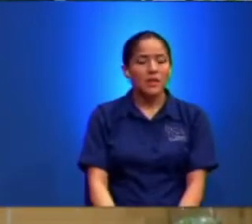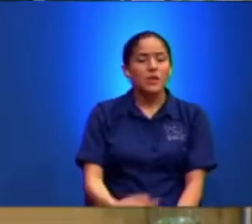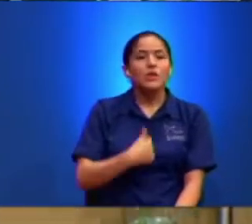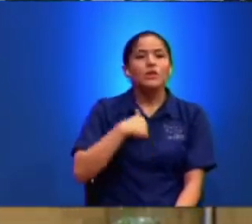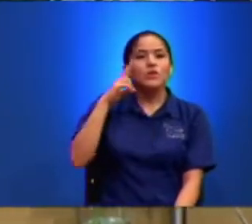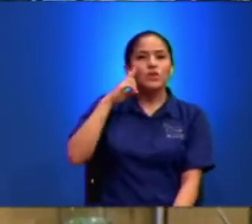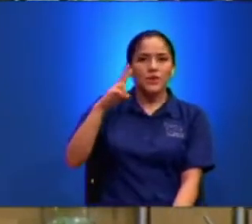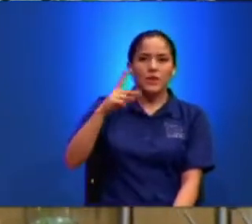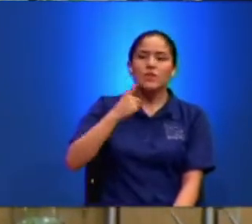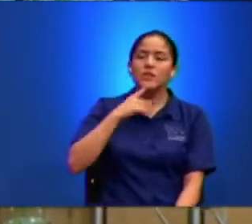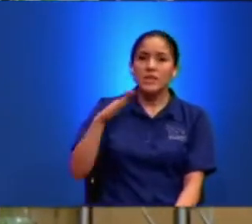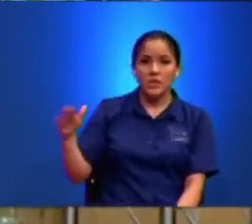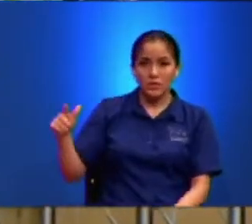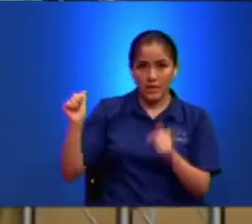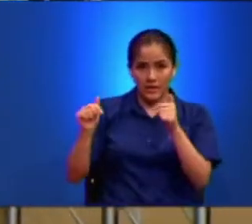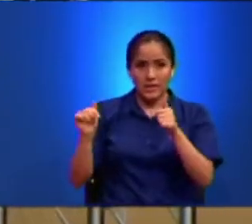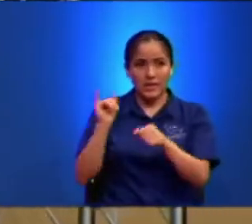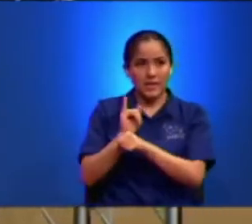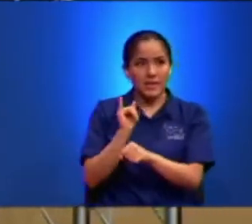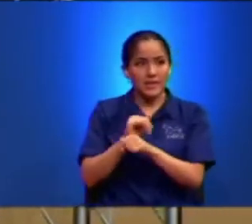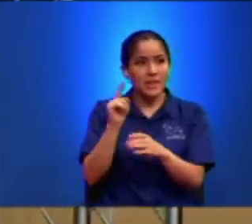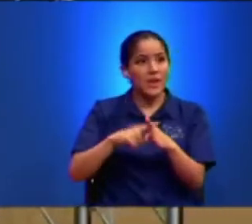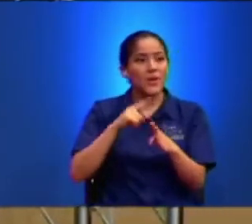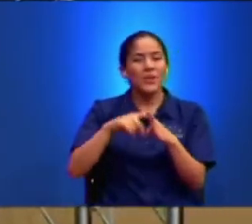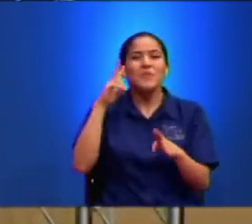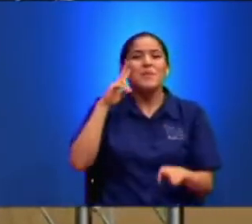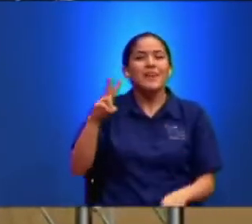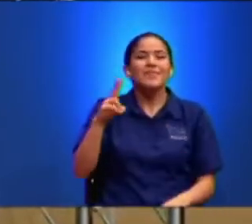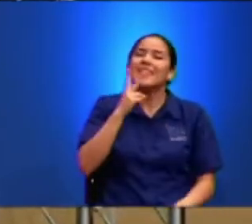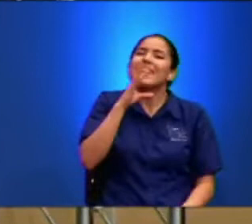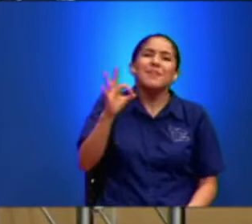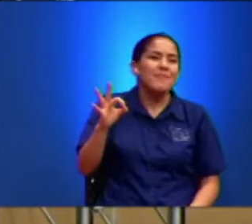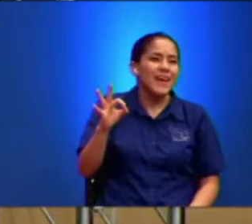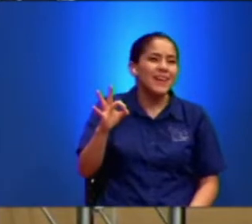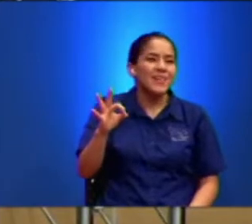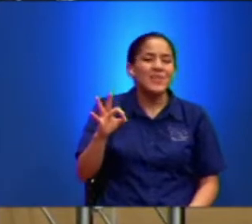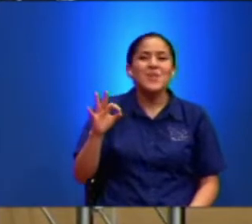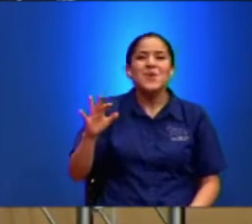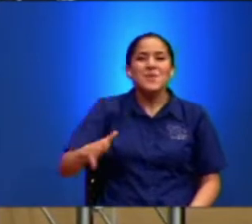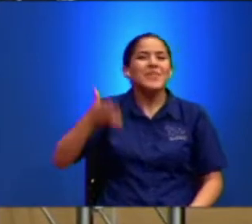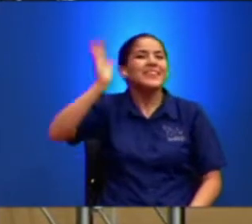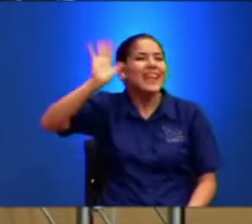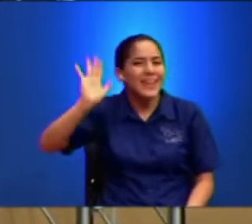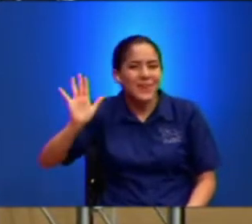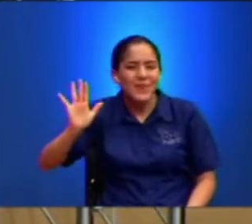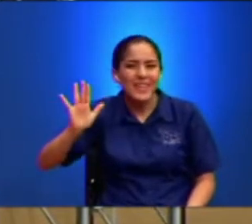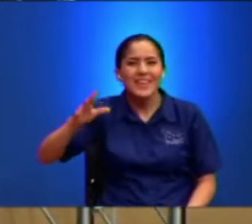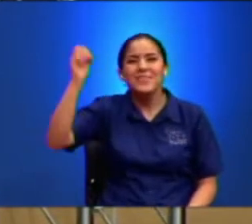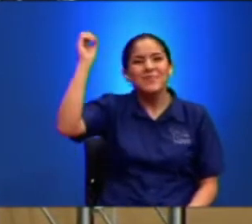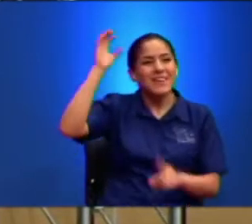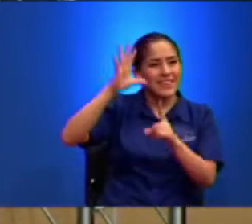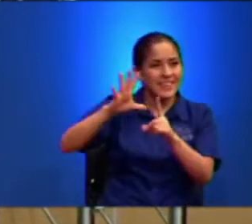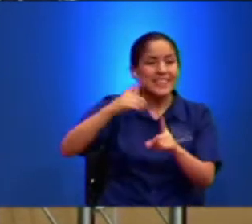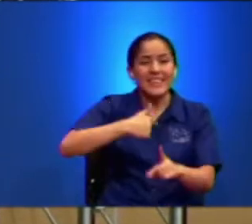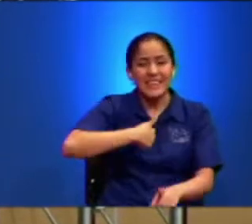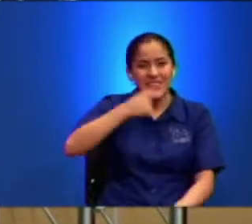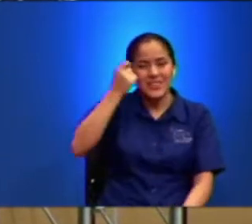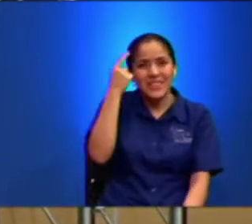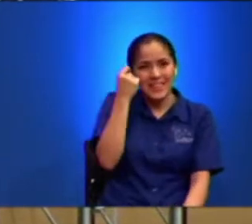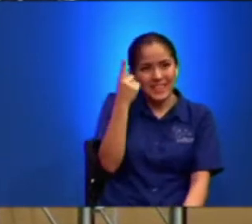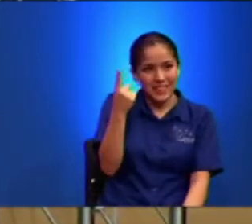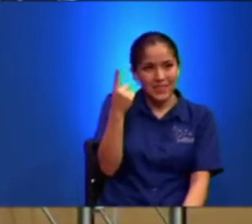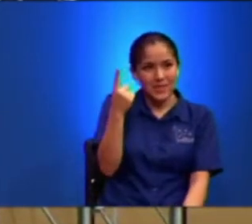Muchachitos Aquí En la Iglesia Que Cuando Me Miran Hermano Me Bendicen Y yo Entiendo